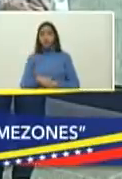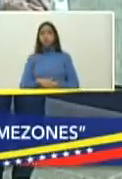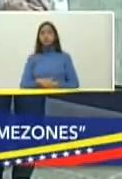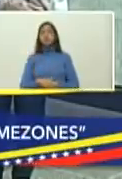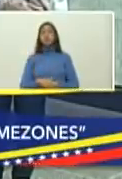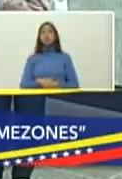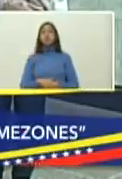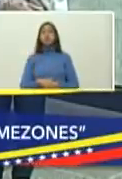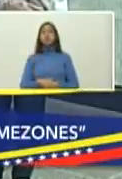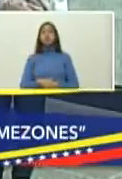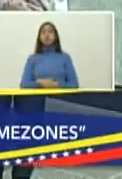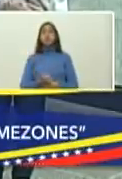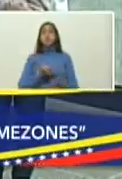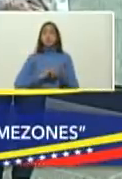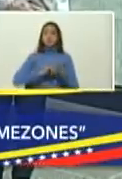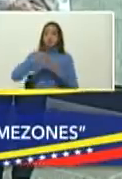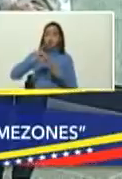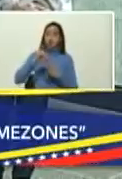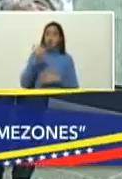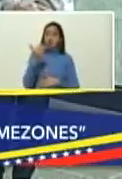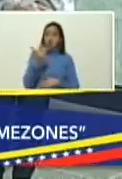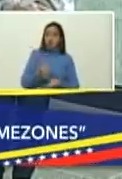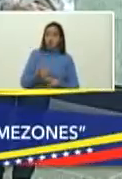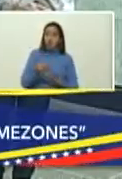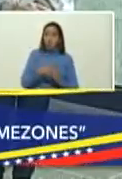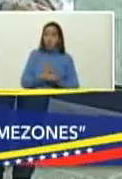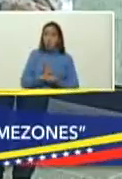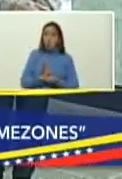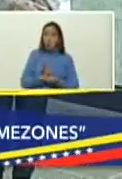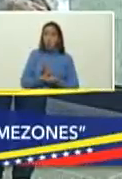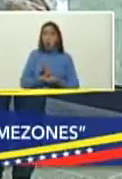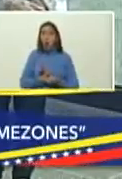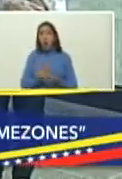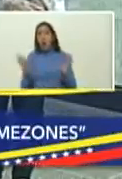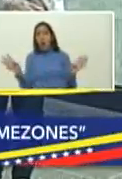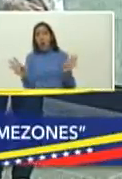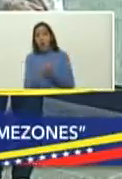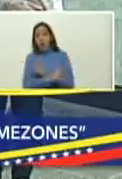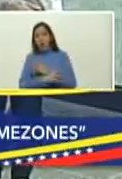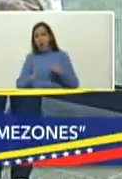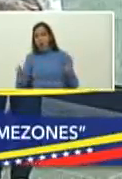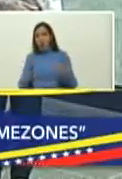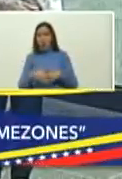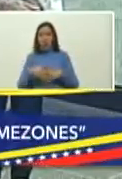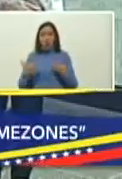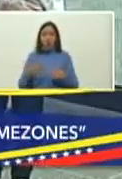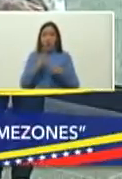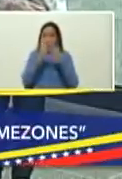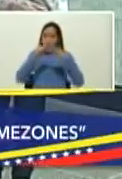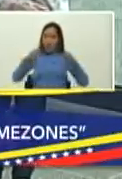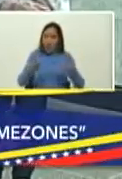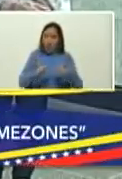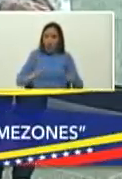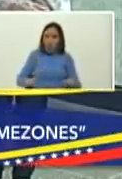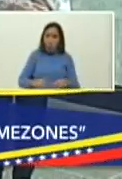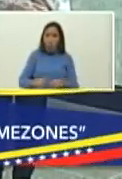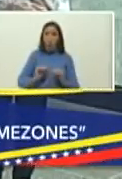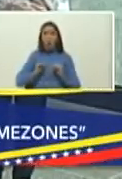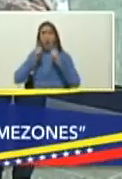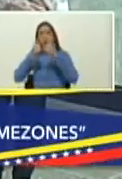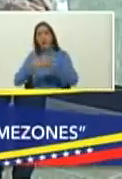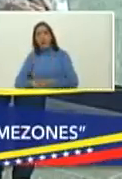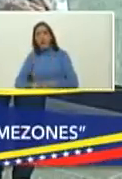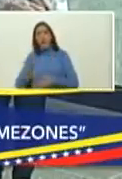hubo un incremento importantísimo en cuanto al tema de la movilidad debido a que se acerca la fiesta dicembrina es un mes